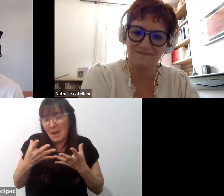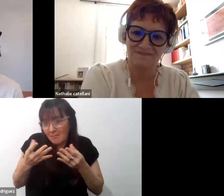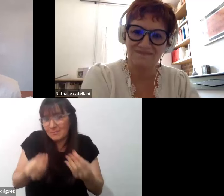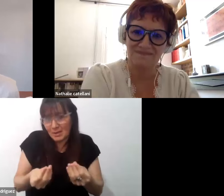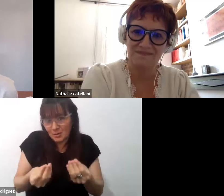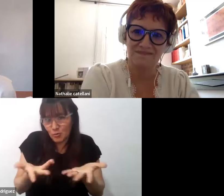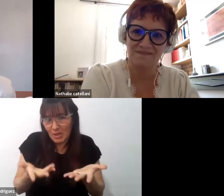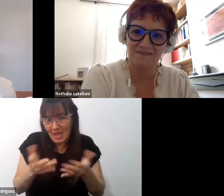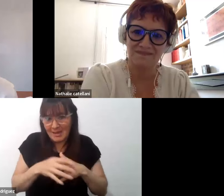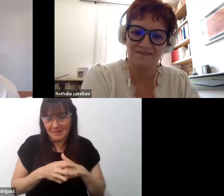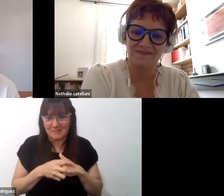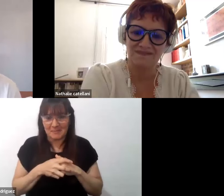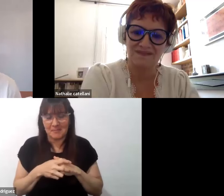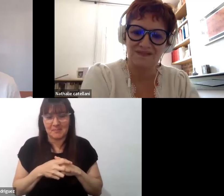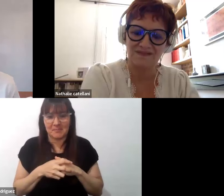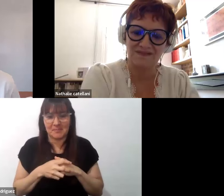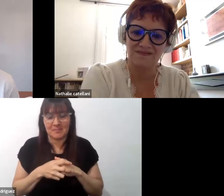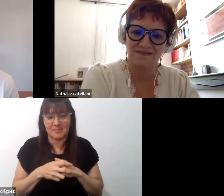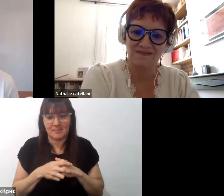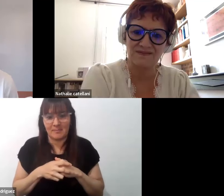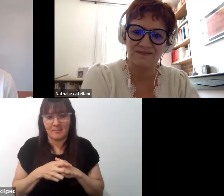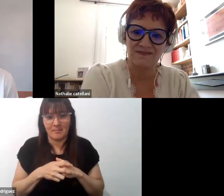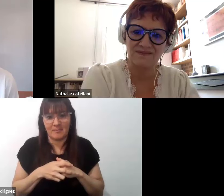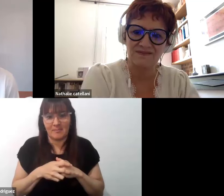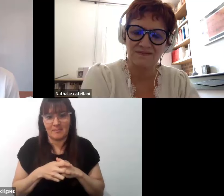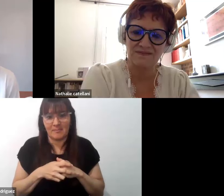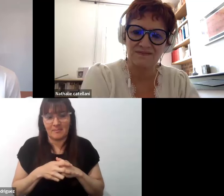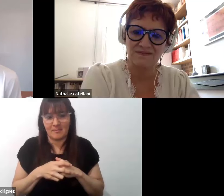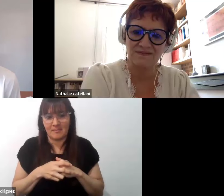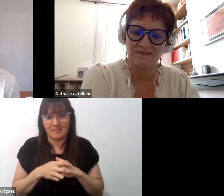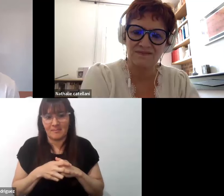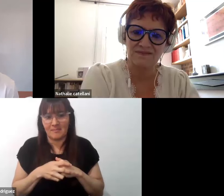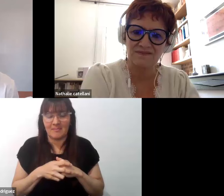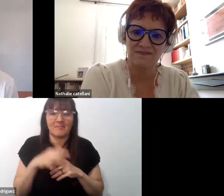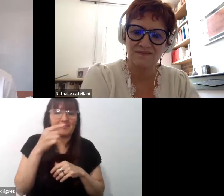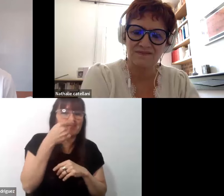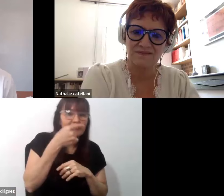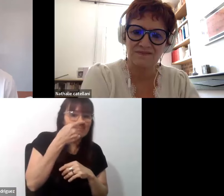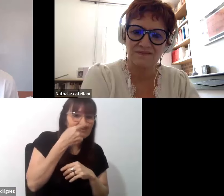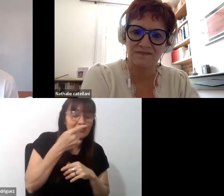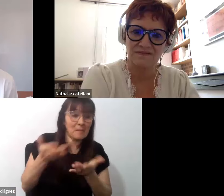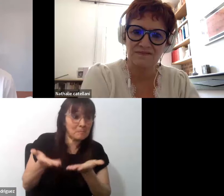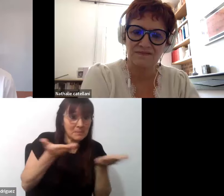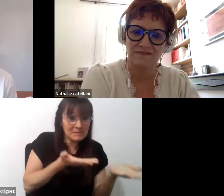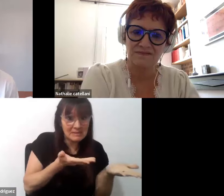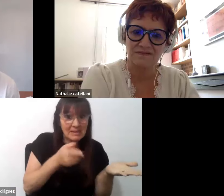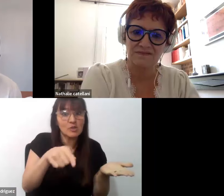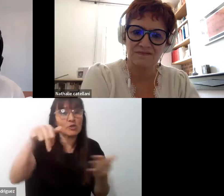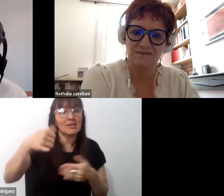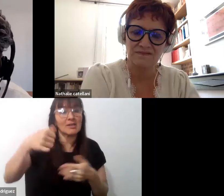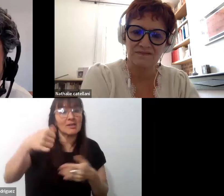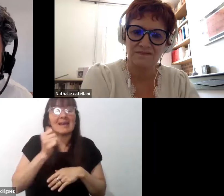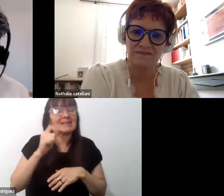campo de inteligibilidad entre la interesantísima presentación de Natali